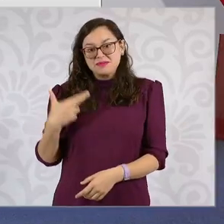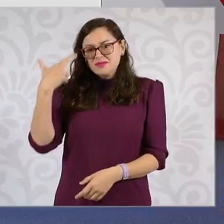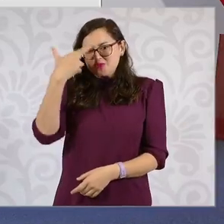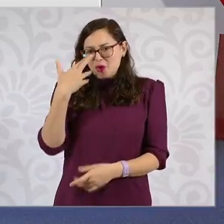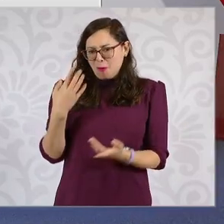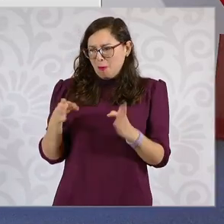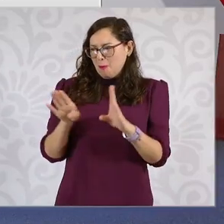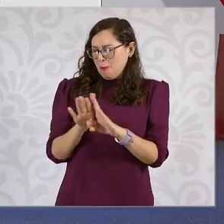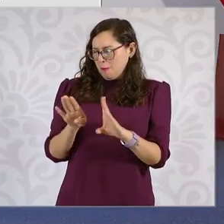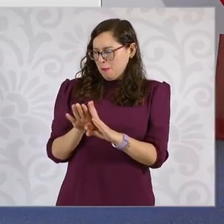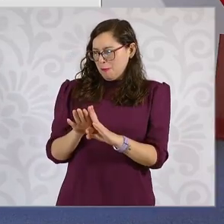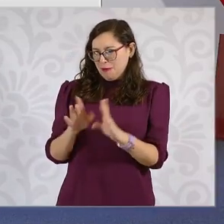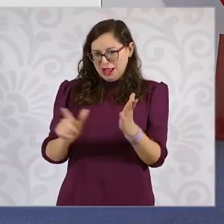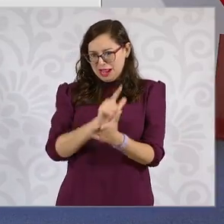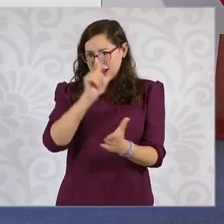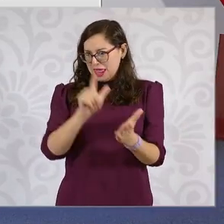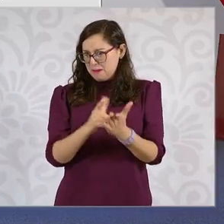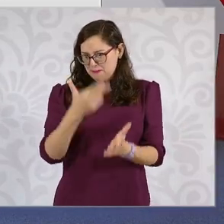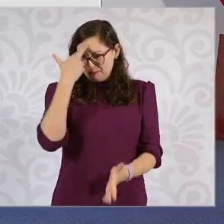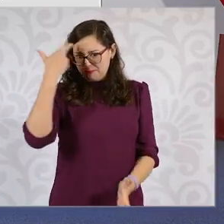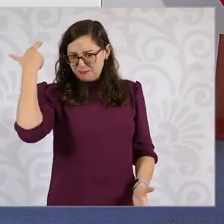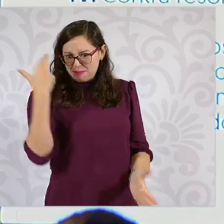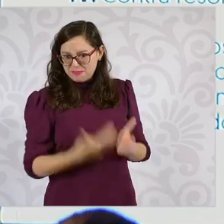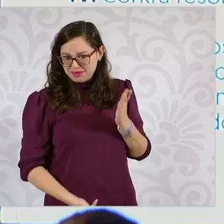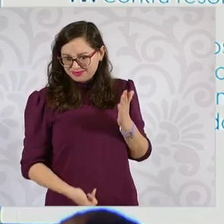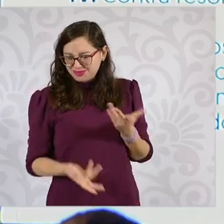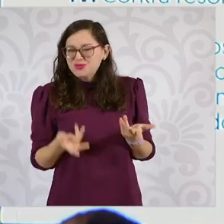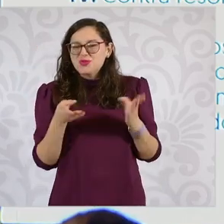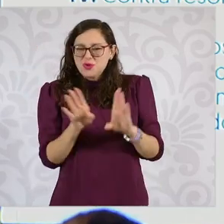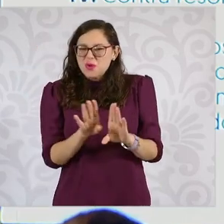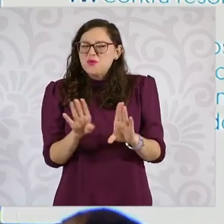la ley de amparo da una suspensión.